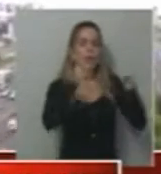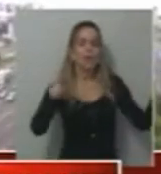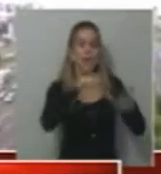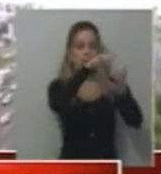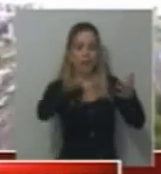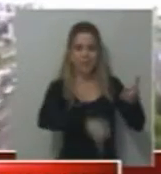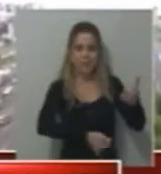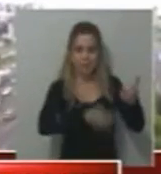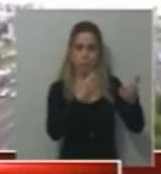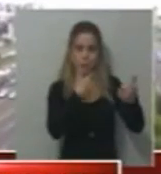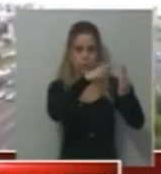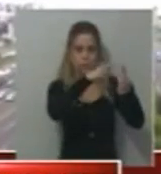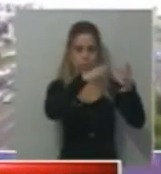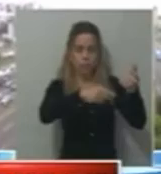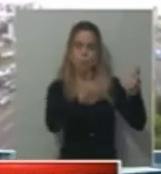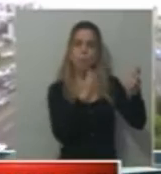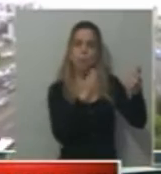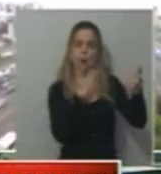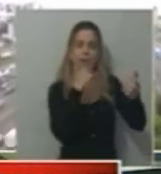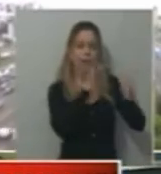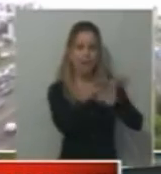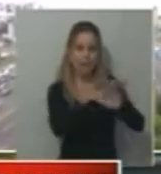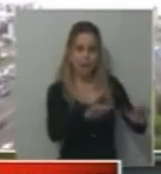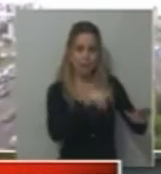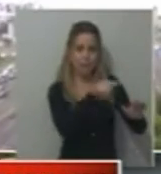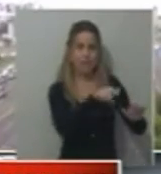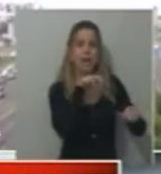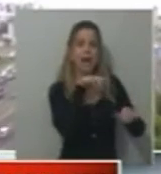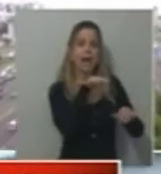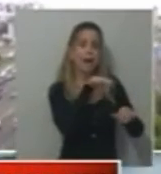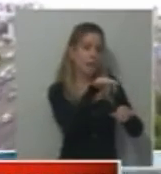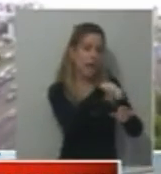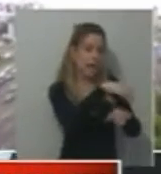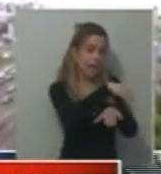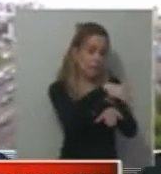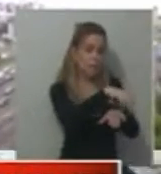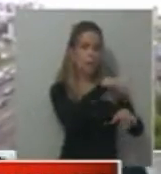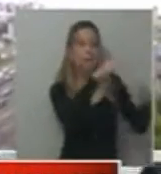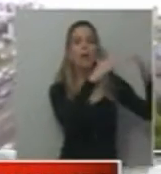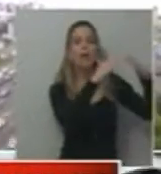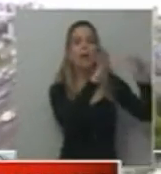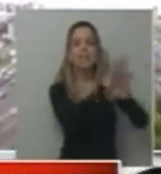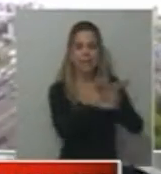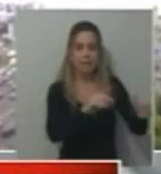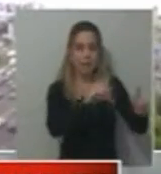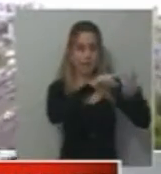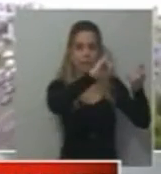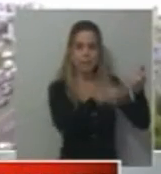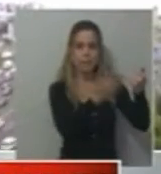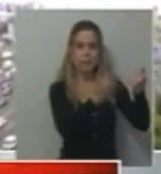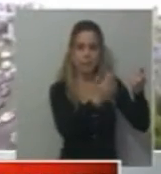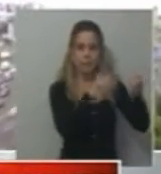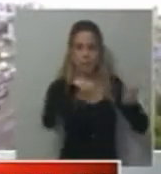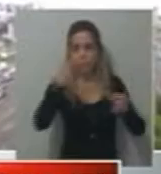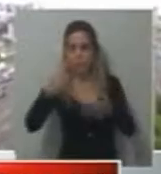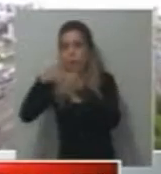muy tranquila. Y actividades físicas livianas, por lo que me decían a mí, caminatas por Olivos, todo muy despacito. ¿Qué no puede hacer? Muchas